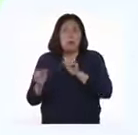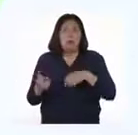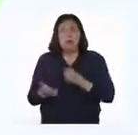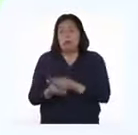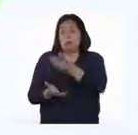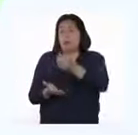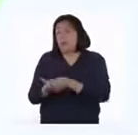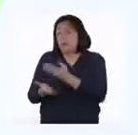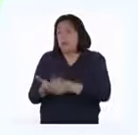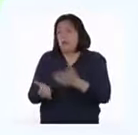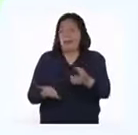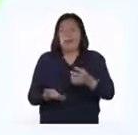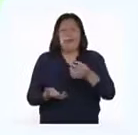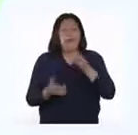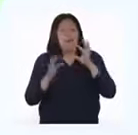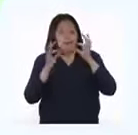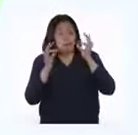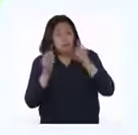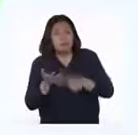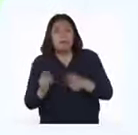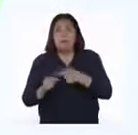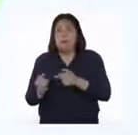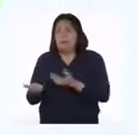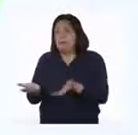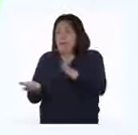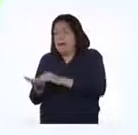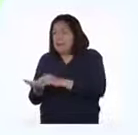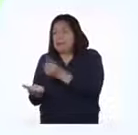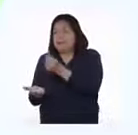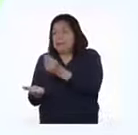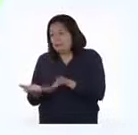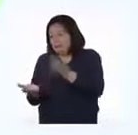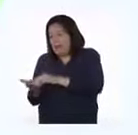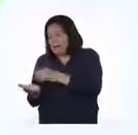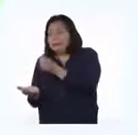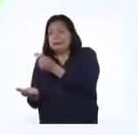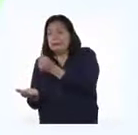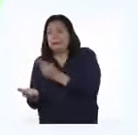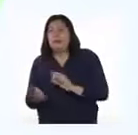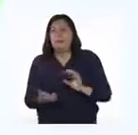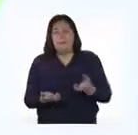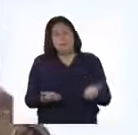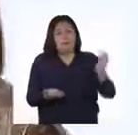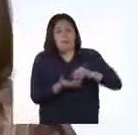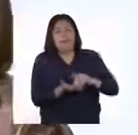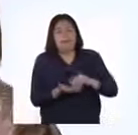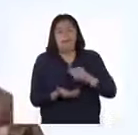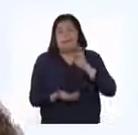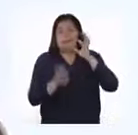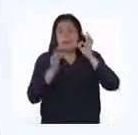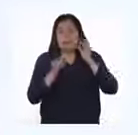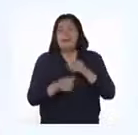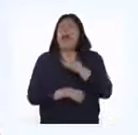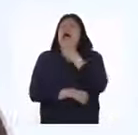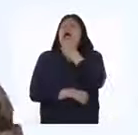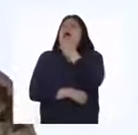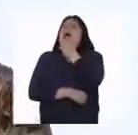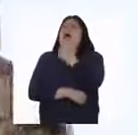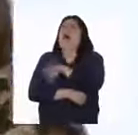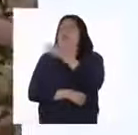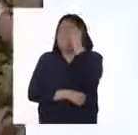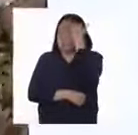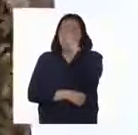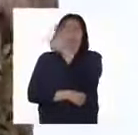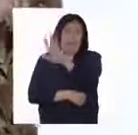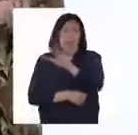comprar un cierto número de caramelos. Si tiene el doble de dinero, puede comprar el doble de caramelos. Sí, a mí se me ocurre otra,